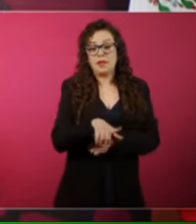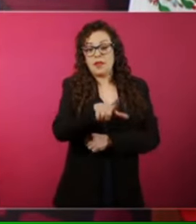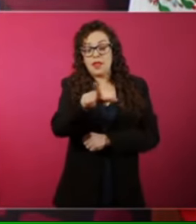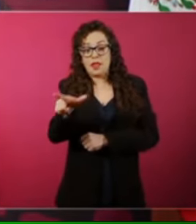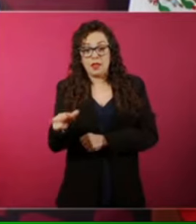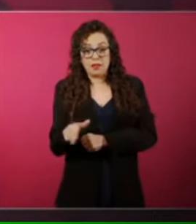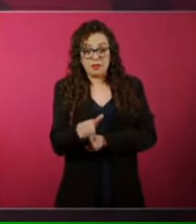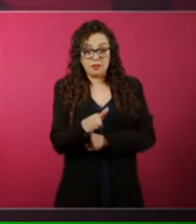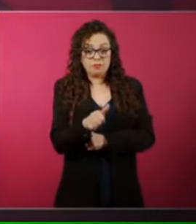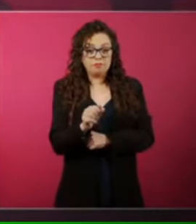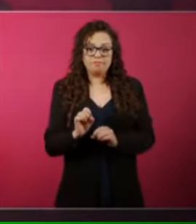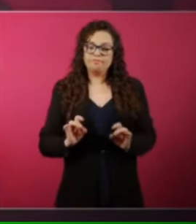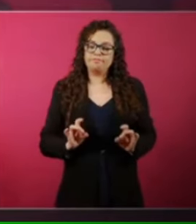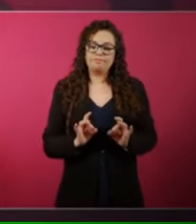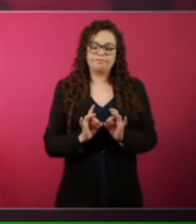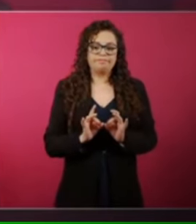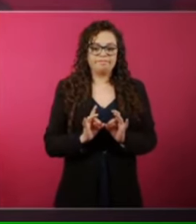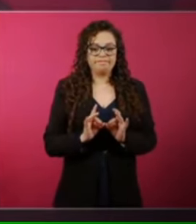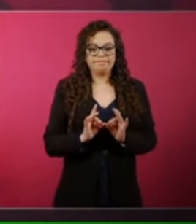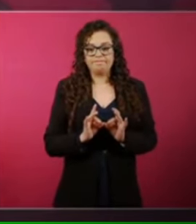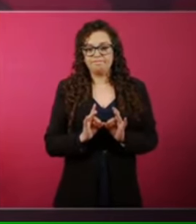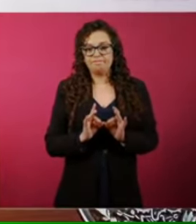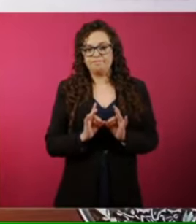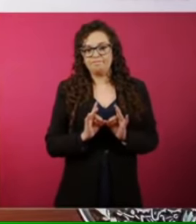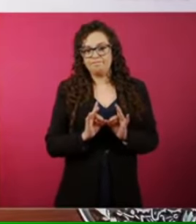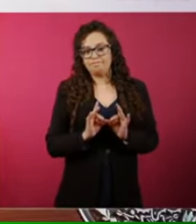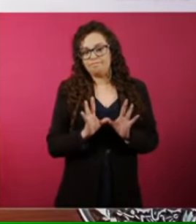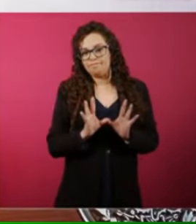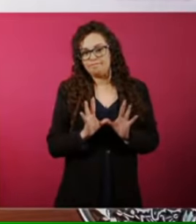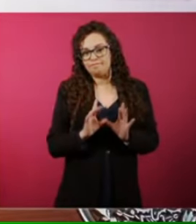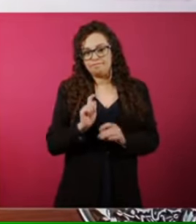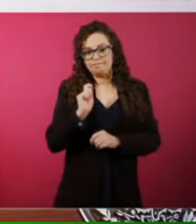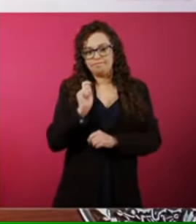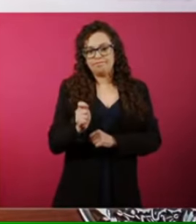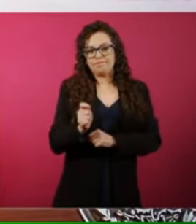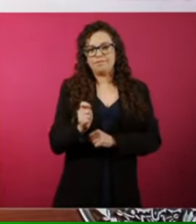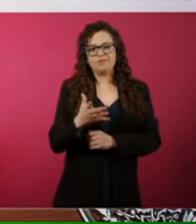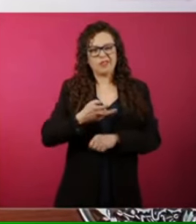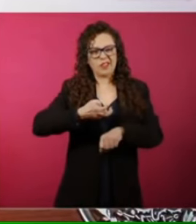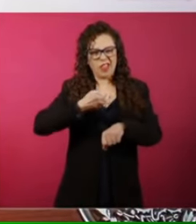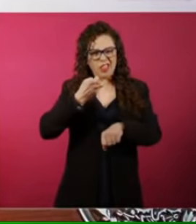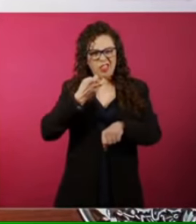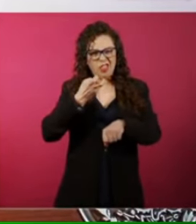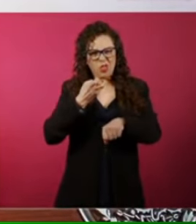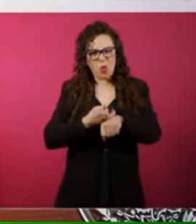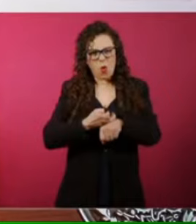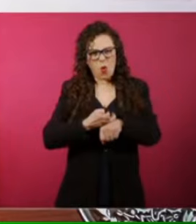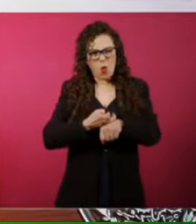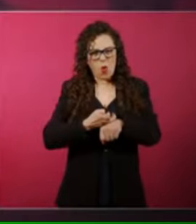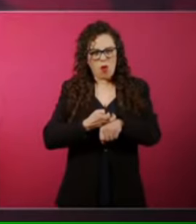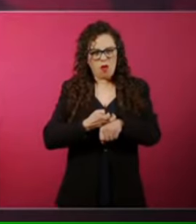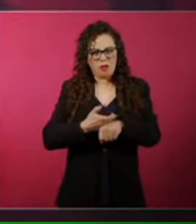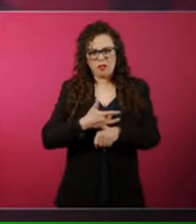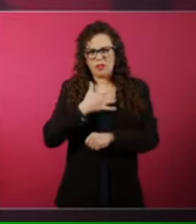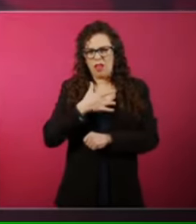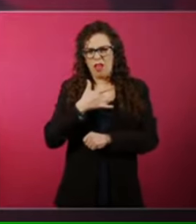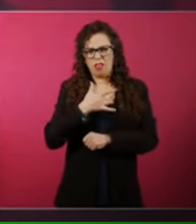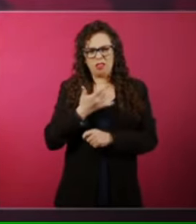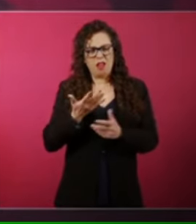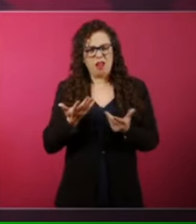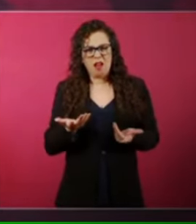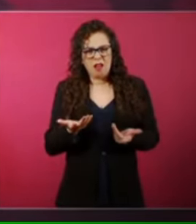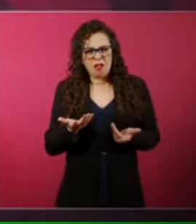muy estrictos, para no decir otra cosa, expulsaron a